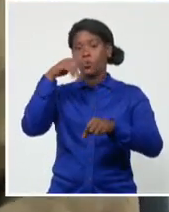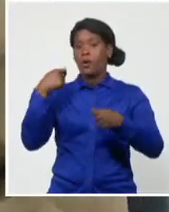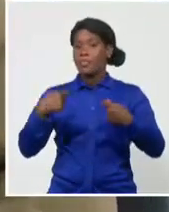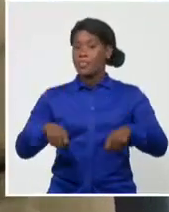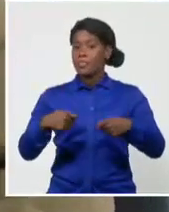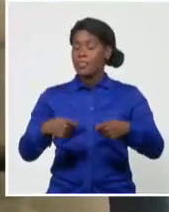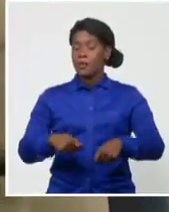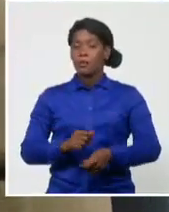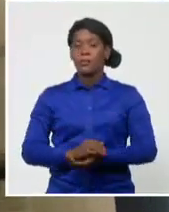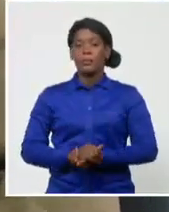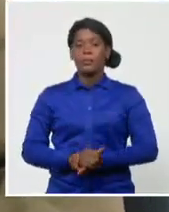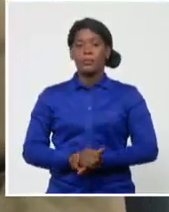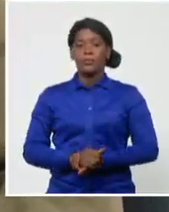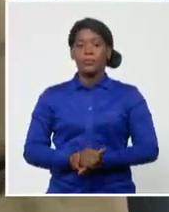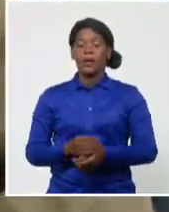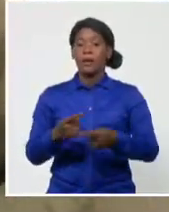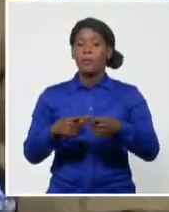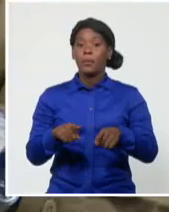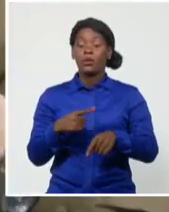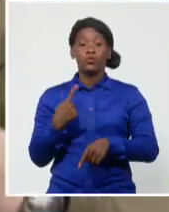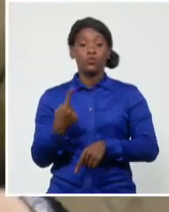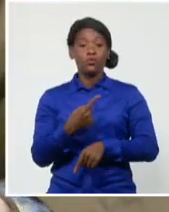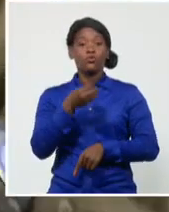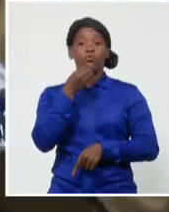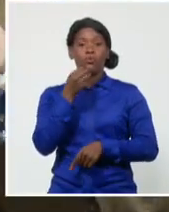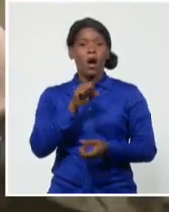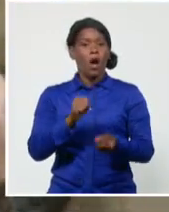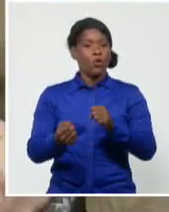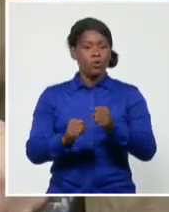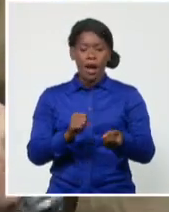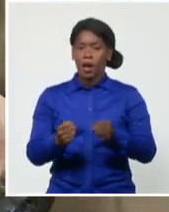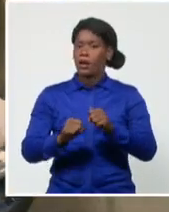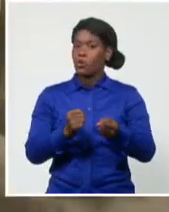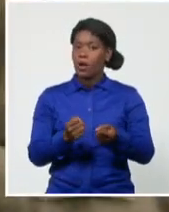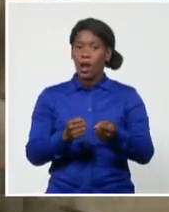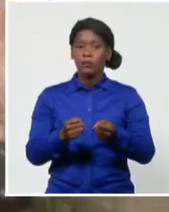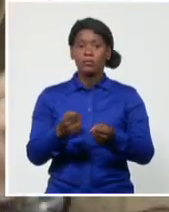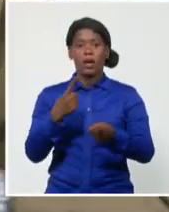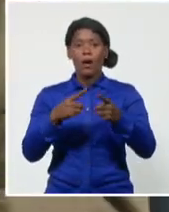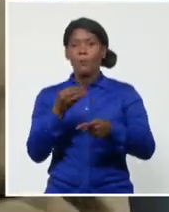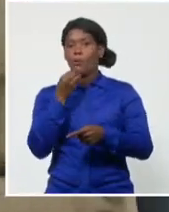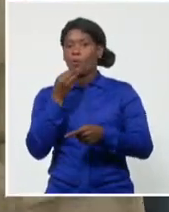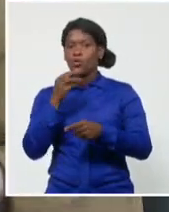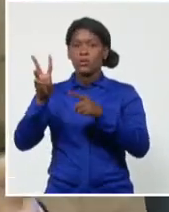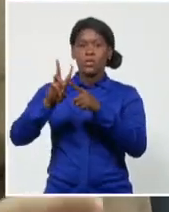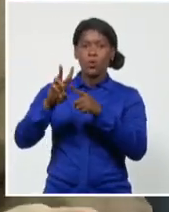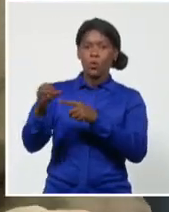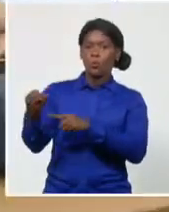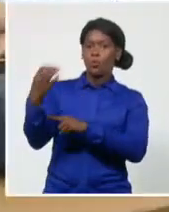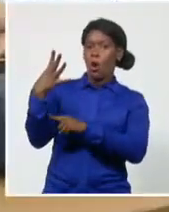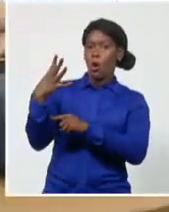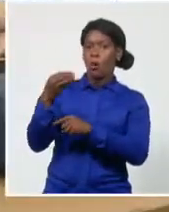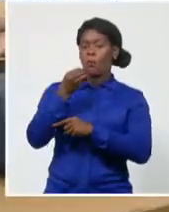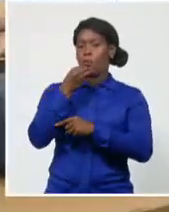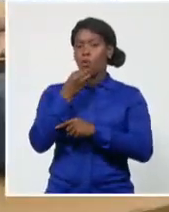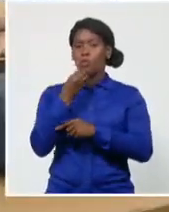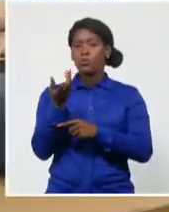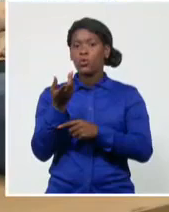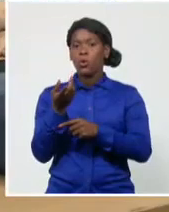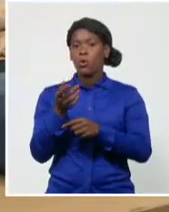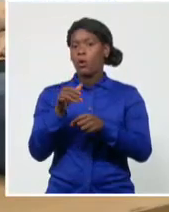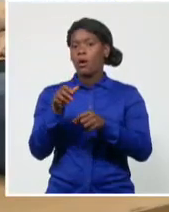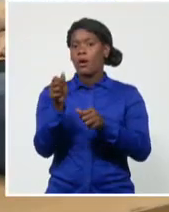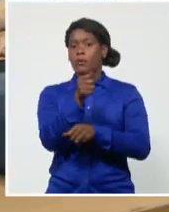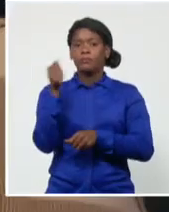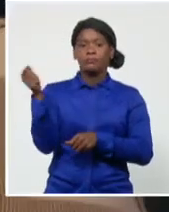Y no es que ahorramos, siempre se puede ahorrar más, siempre se puede ahorrar y siempre se puede ahorrar. No para llegar a este consumo, hacer las cosas con energía cero,